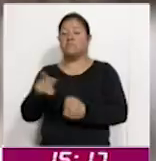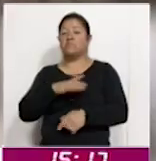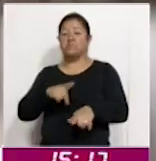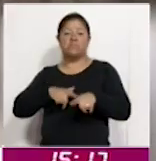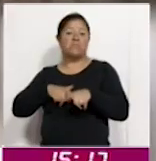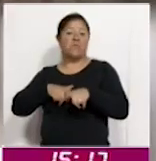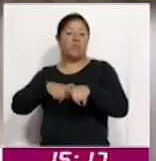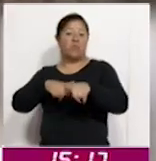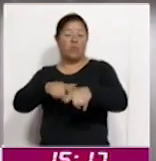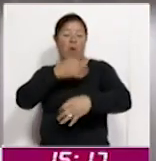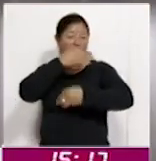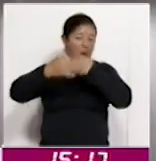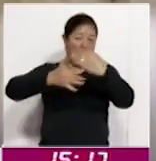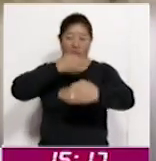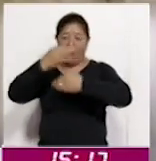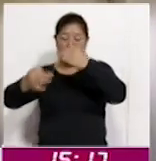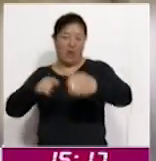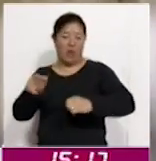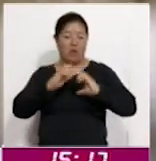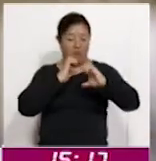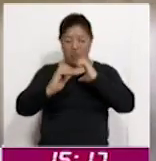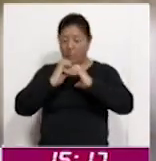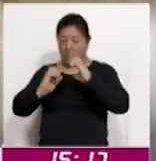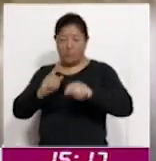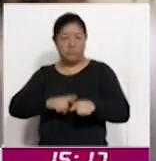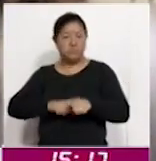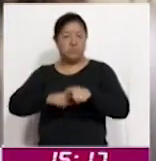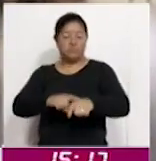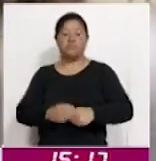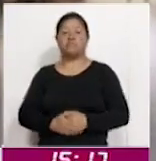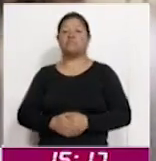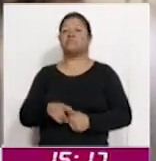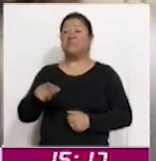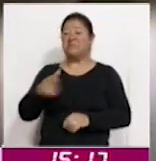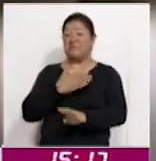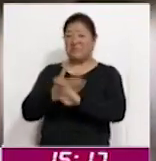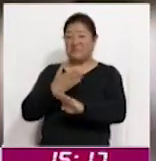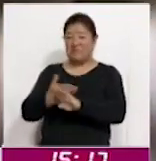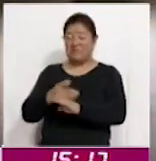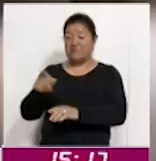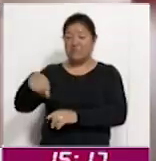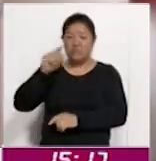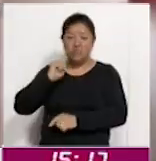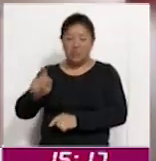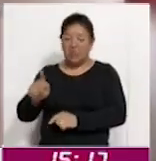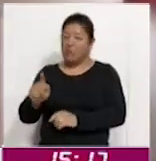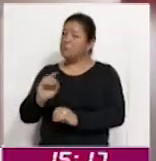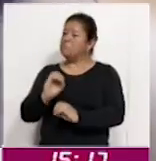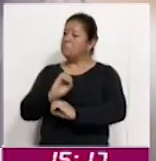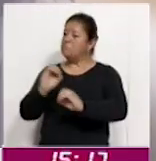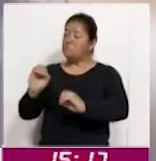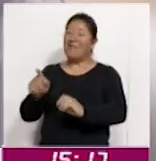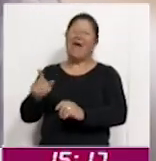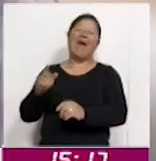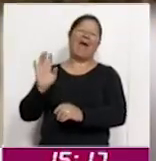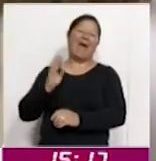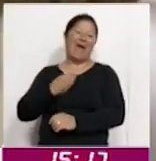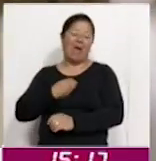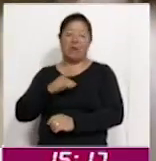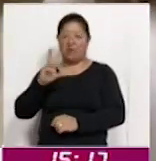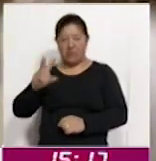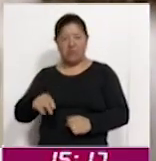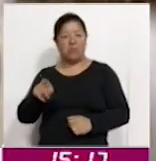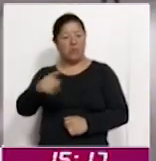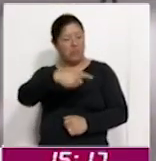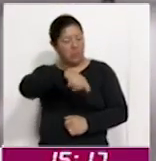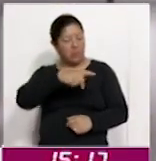permanente campañas y estrategias de comunicación. Cero tolerancia a la violencia hacia las mujeres en cualquier ámbito. Llevar a cabo acciones integrales